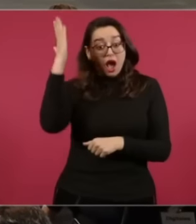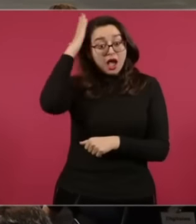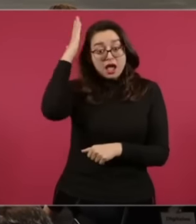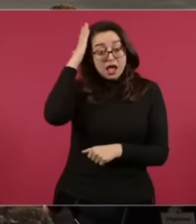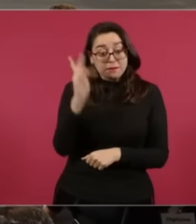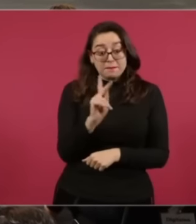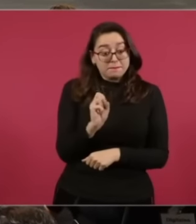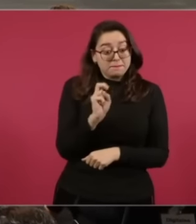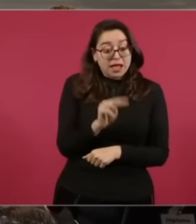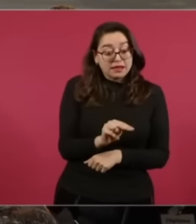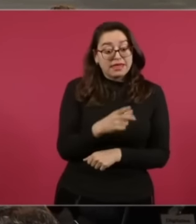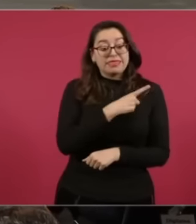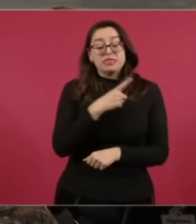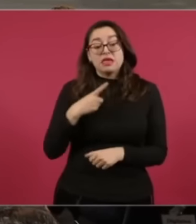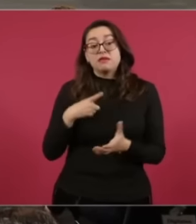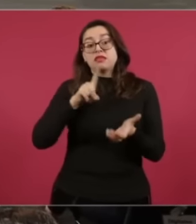Del Ayuntamiento